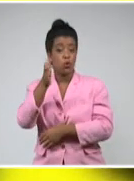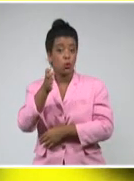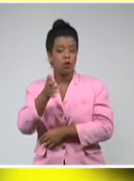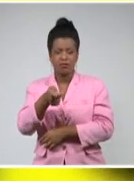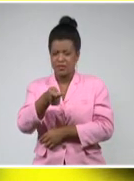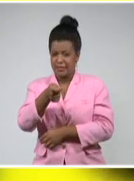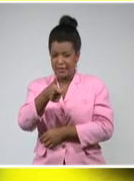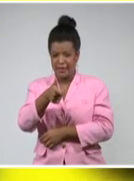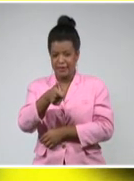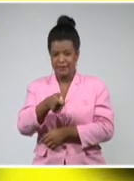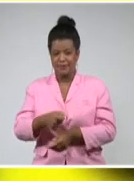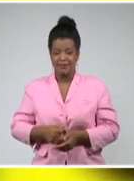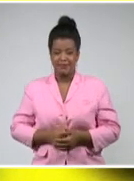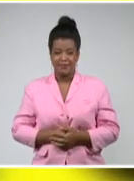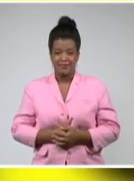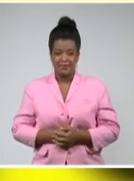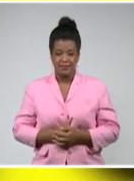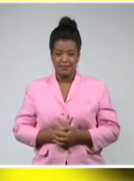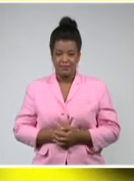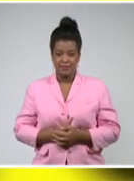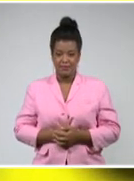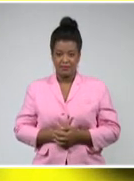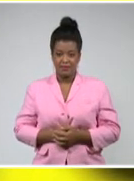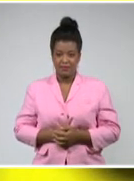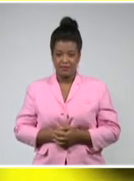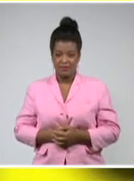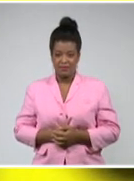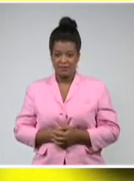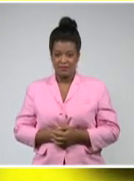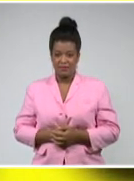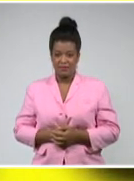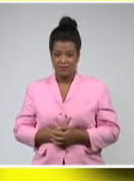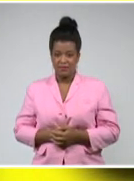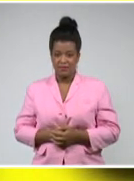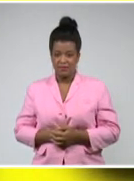William Capote y Alita Piñero Meneses, Sistema Informativo de la Televisión.